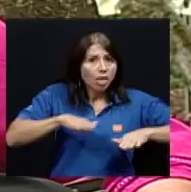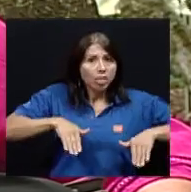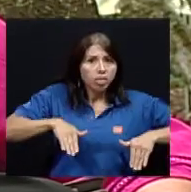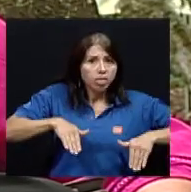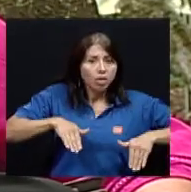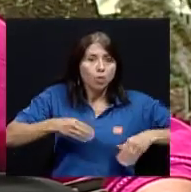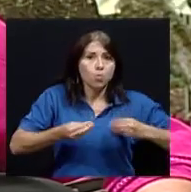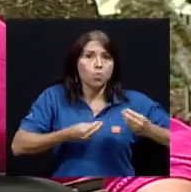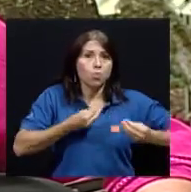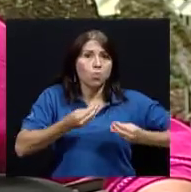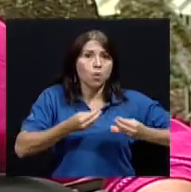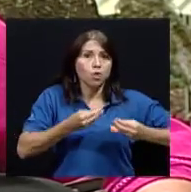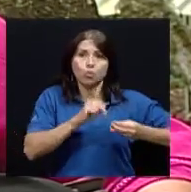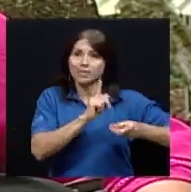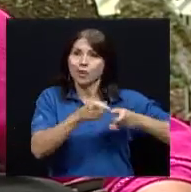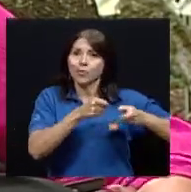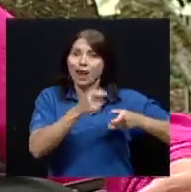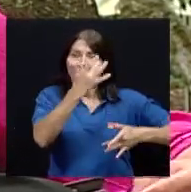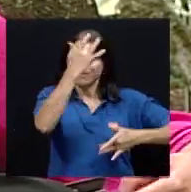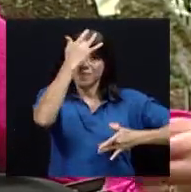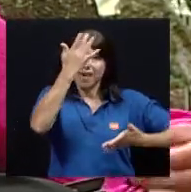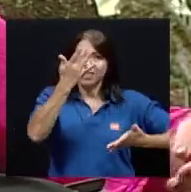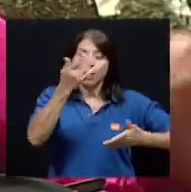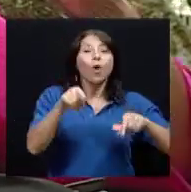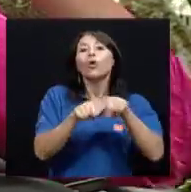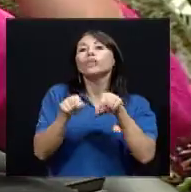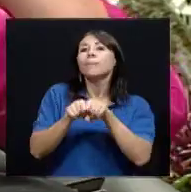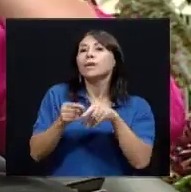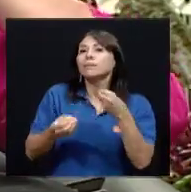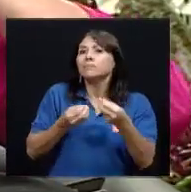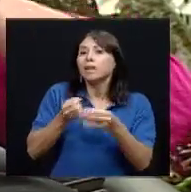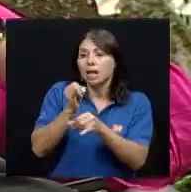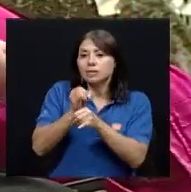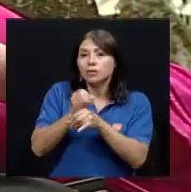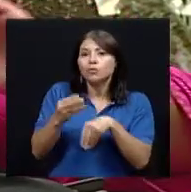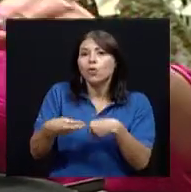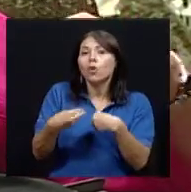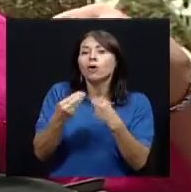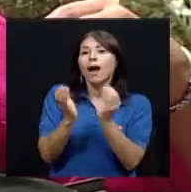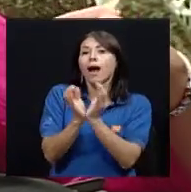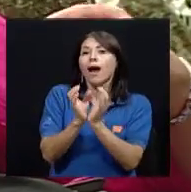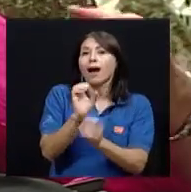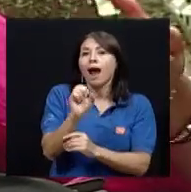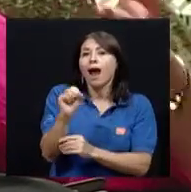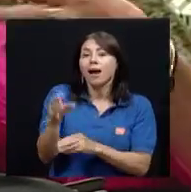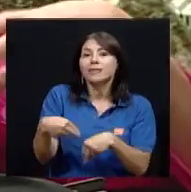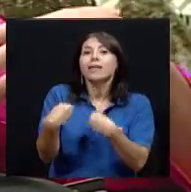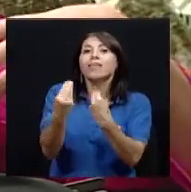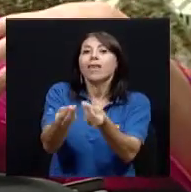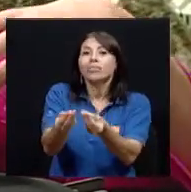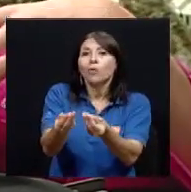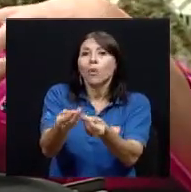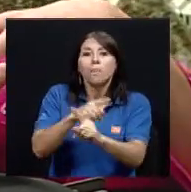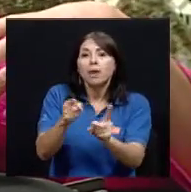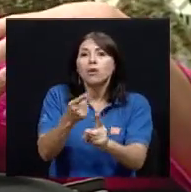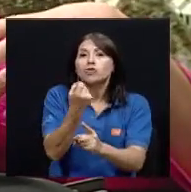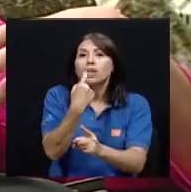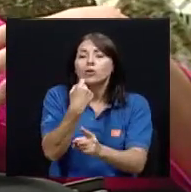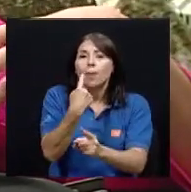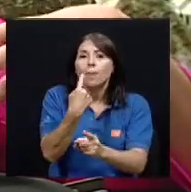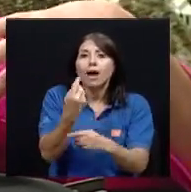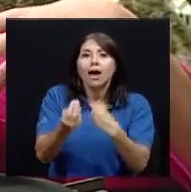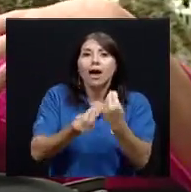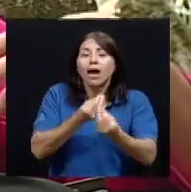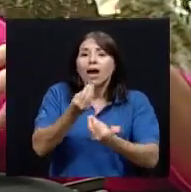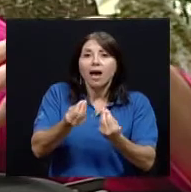gasto excesivo para la institución o inclusive para el paciente si los está comprando en una farmacia porque porque son medicamentos que cuando el paciente devuelve aunque no estén